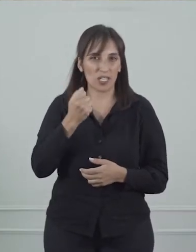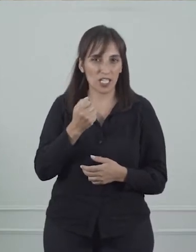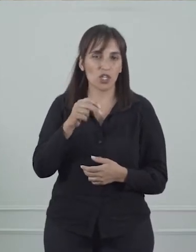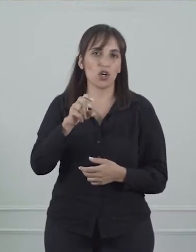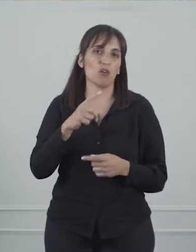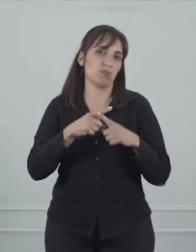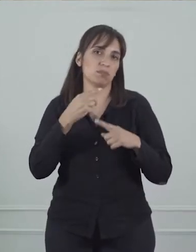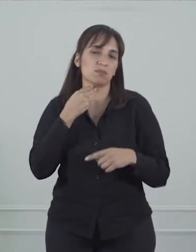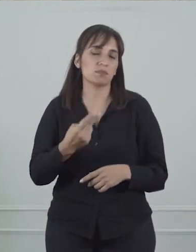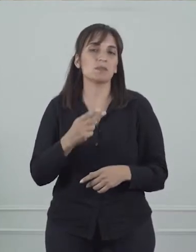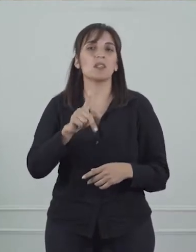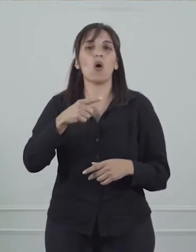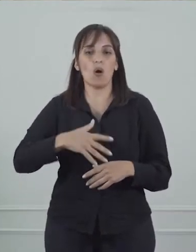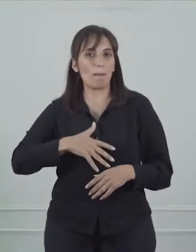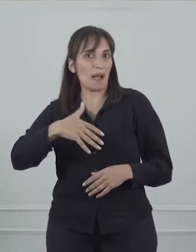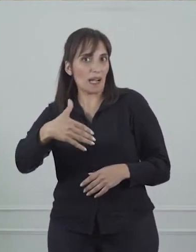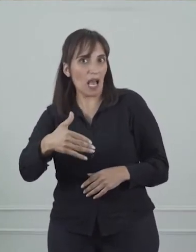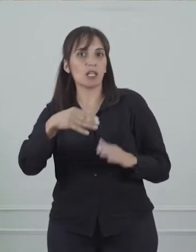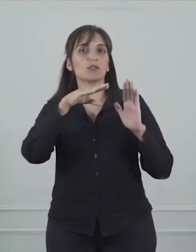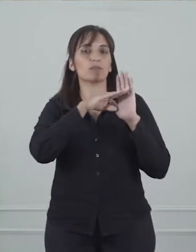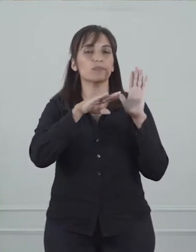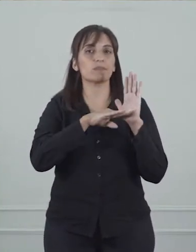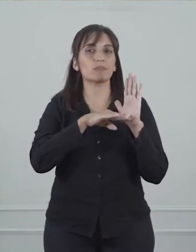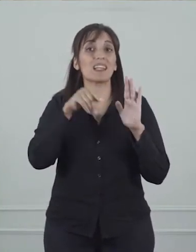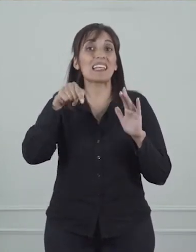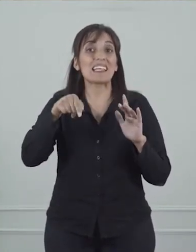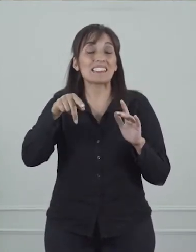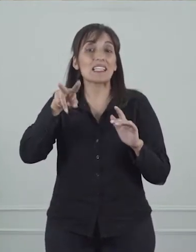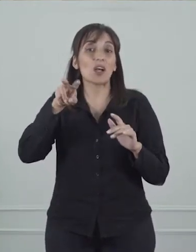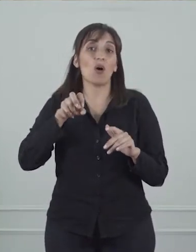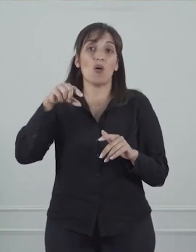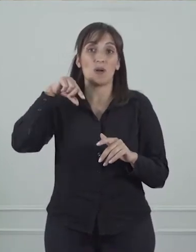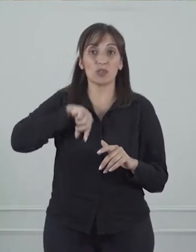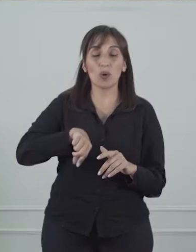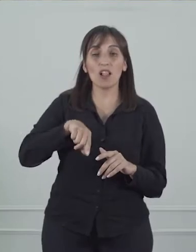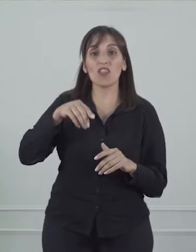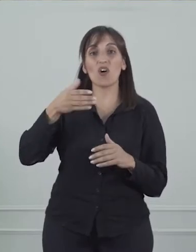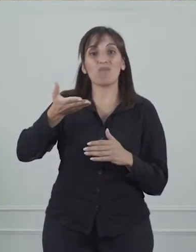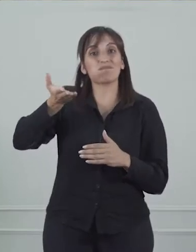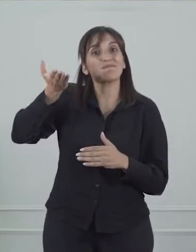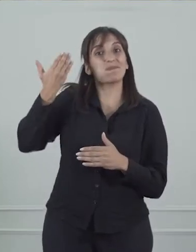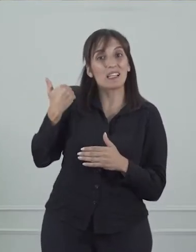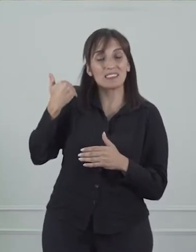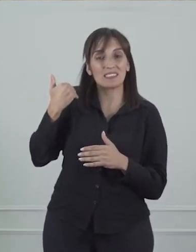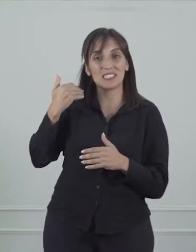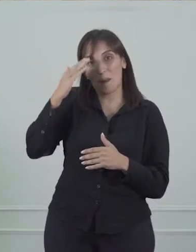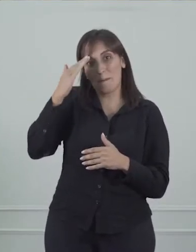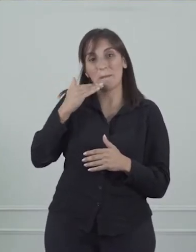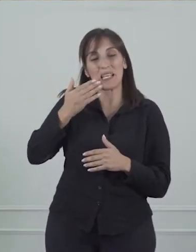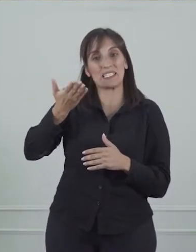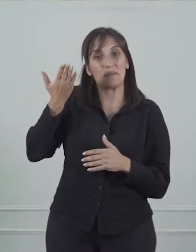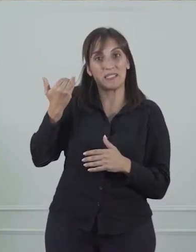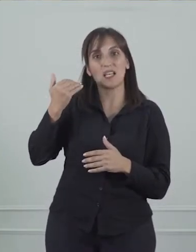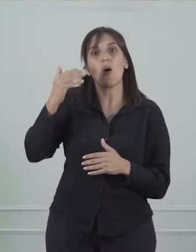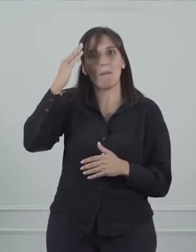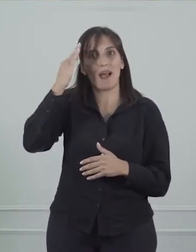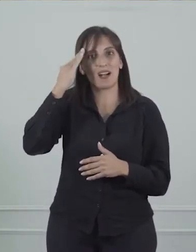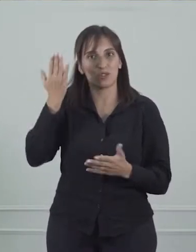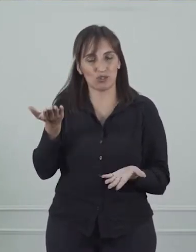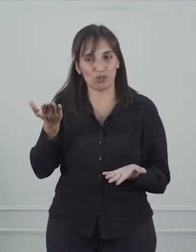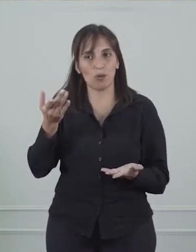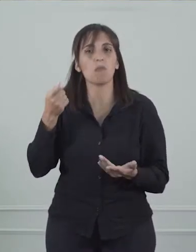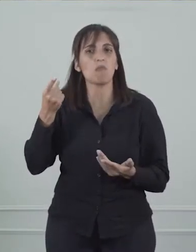Porque estas personas, puede ser que hayan recibido el depósito en sus cuentas bancarias en alguno de estos últimos días de marzo,